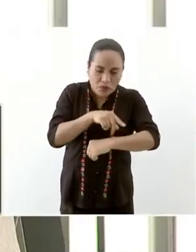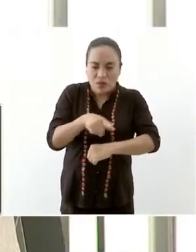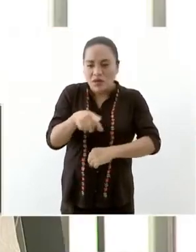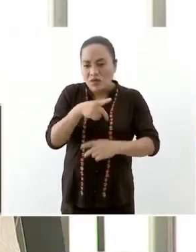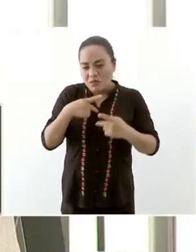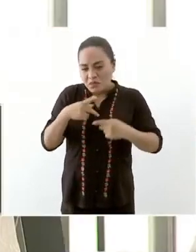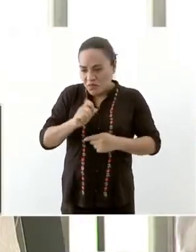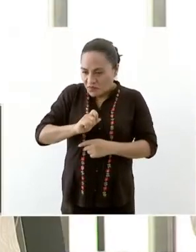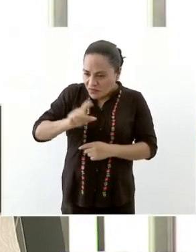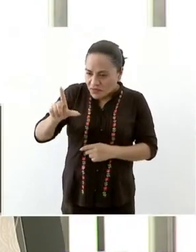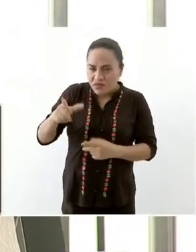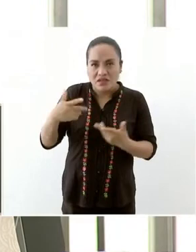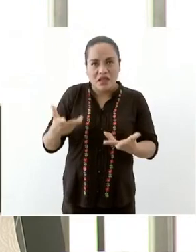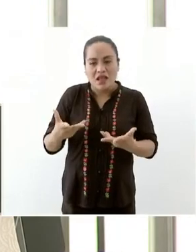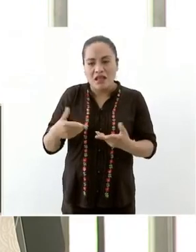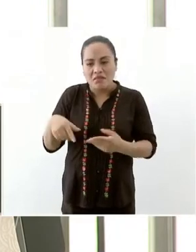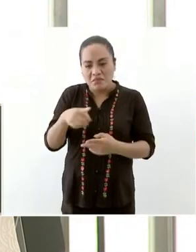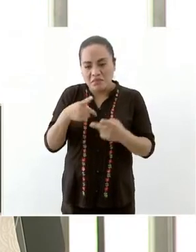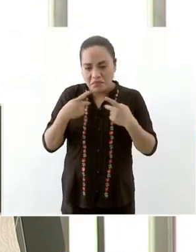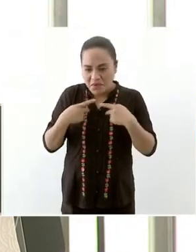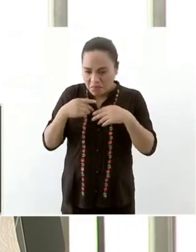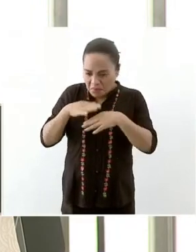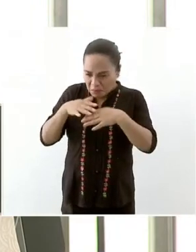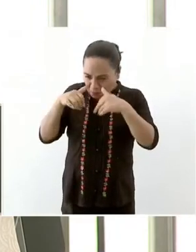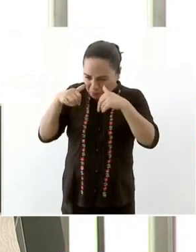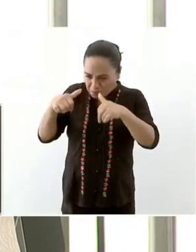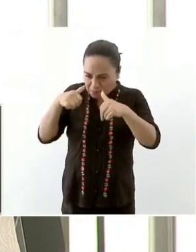sin faltantes de